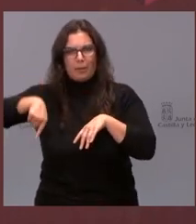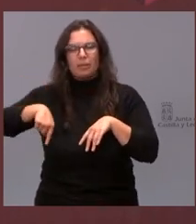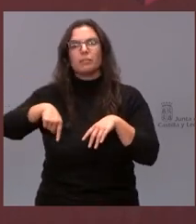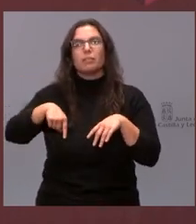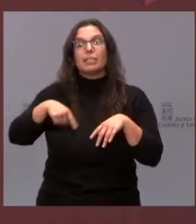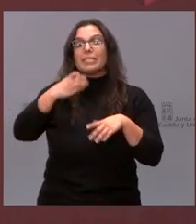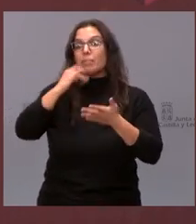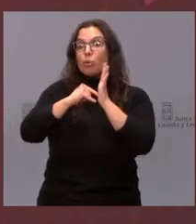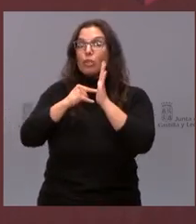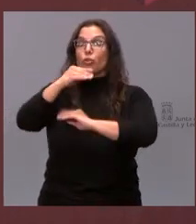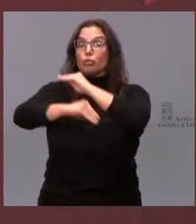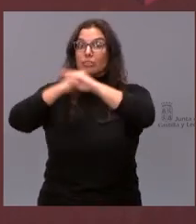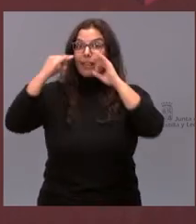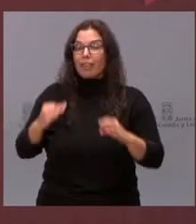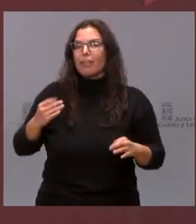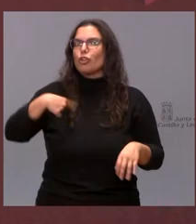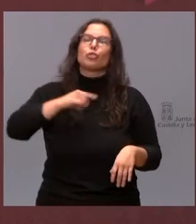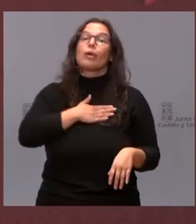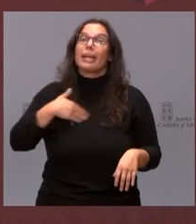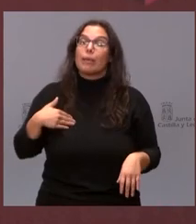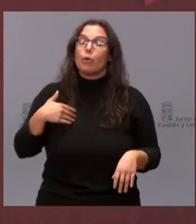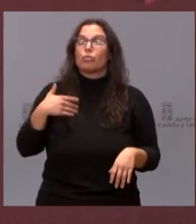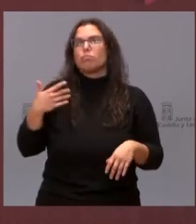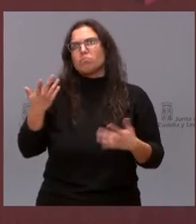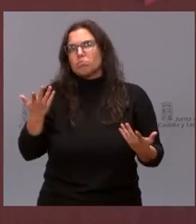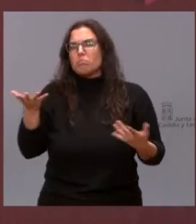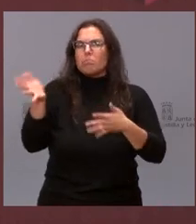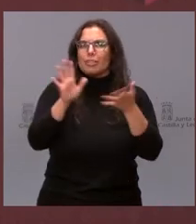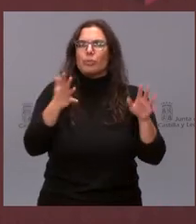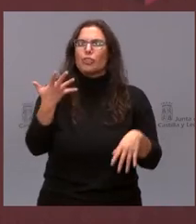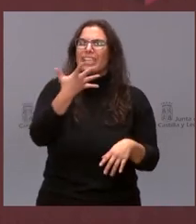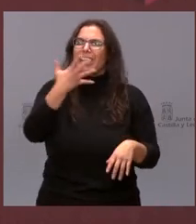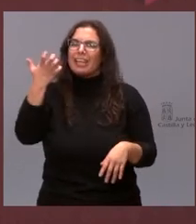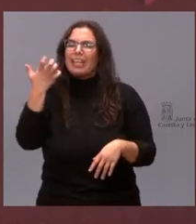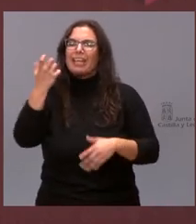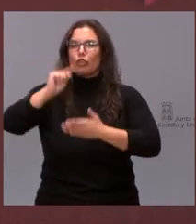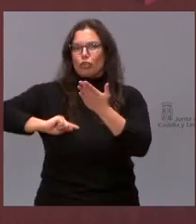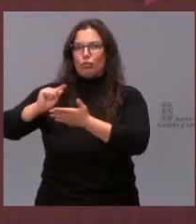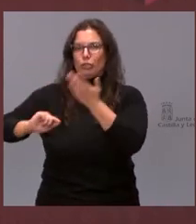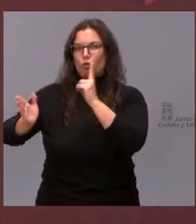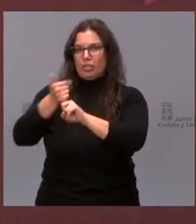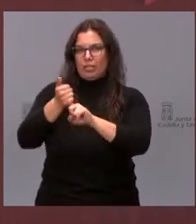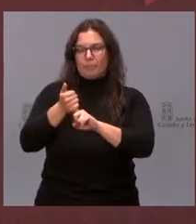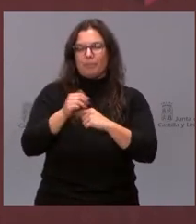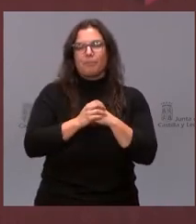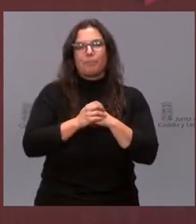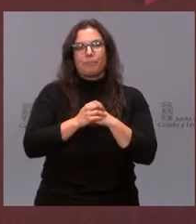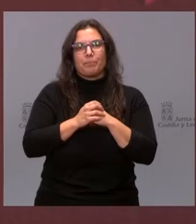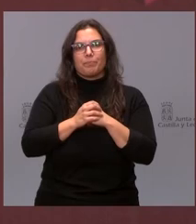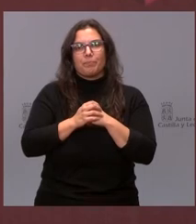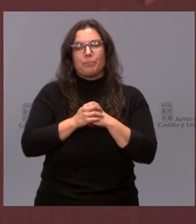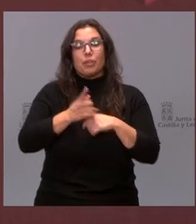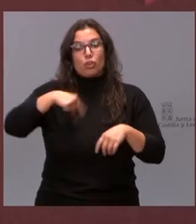llevarse a cabo, nuestra intención es que tengan en torno a unos 500 empleos. Estamos trabajando,